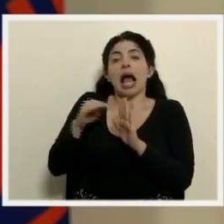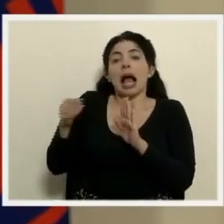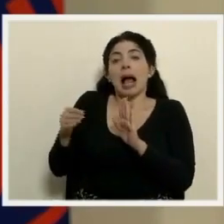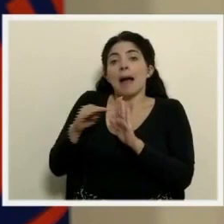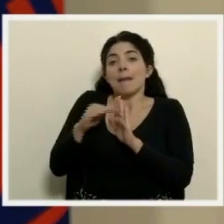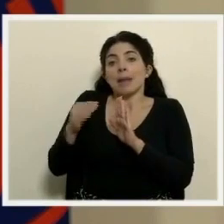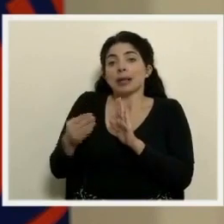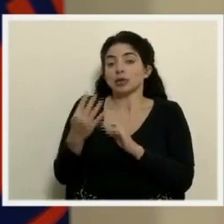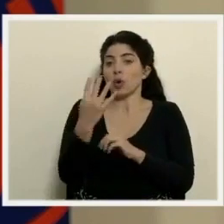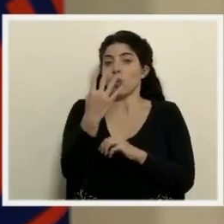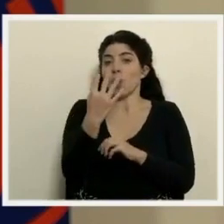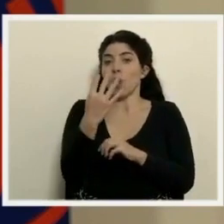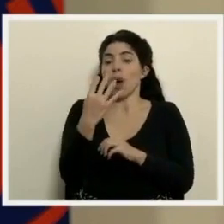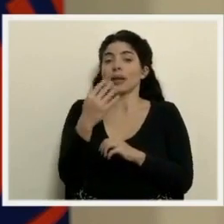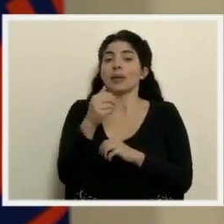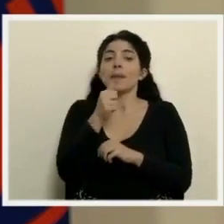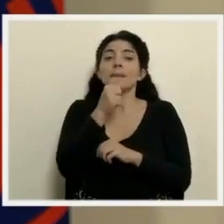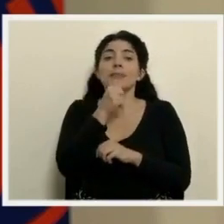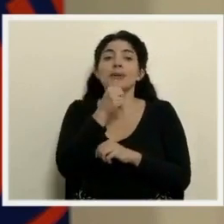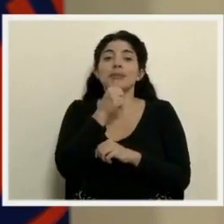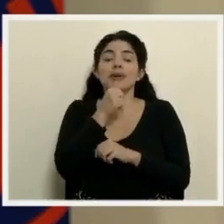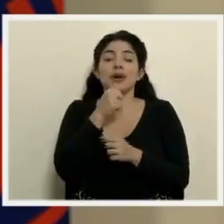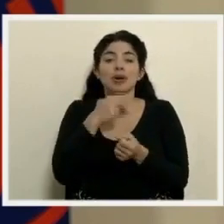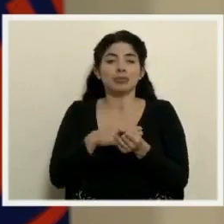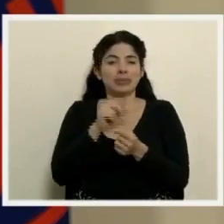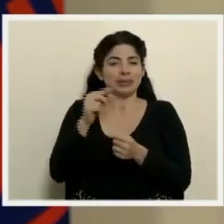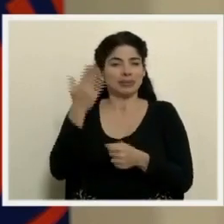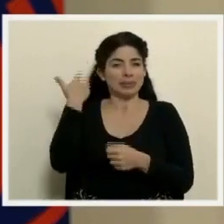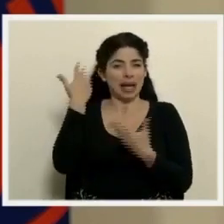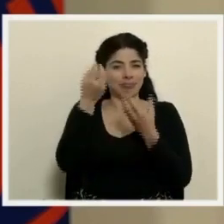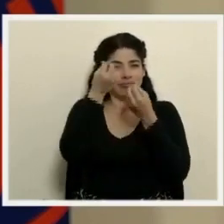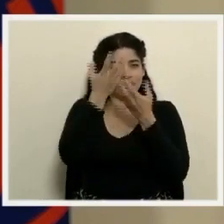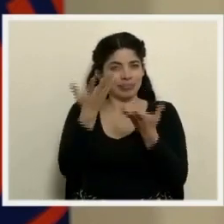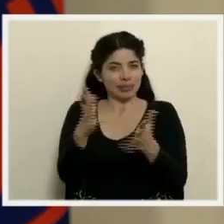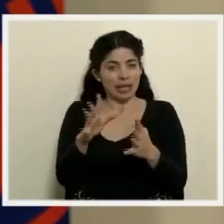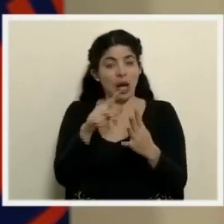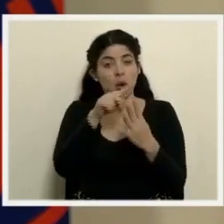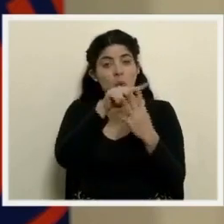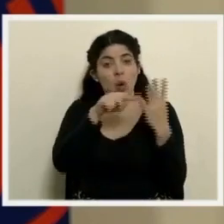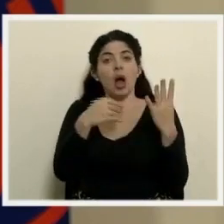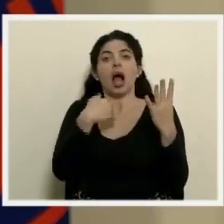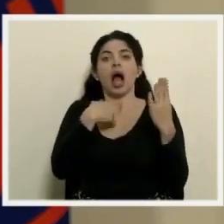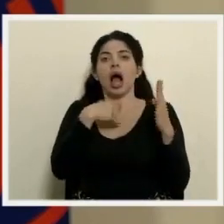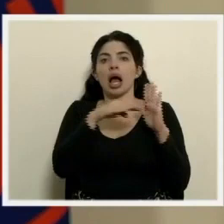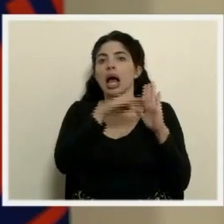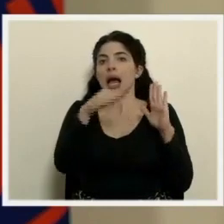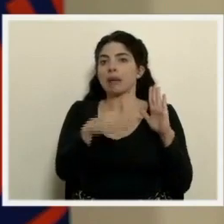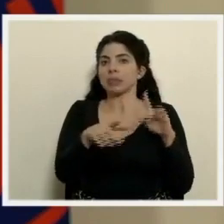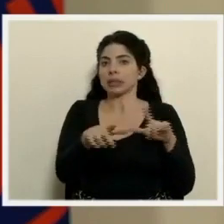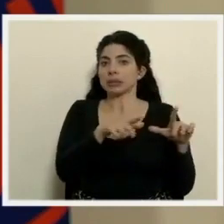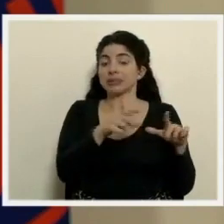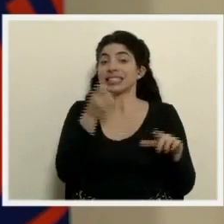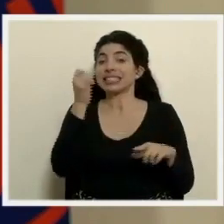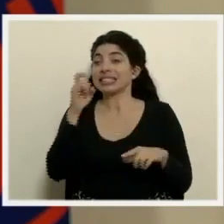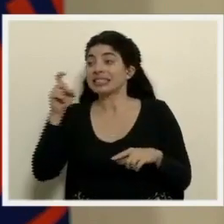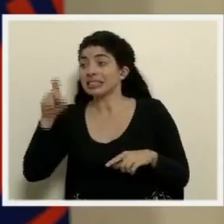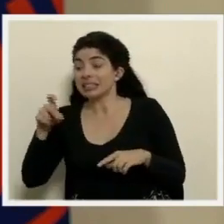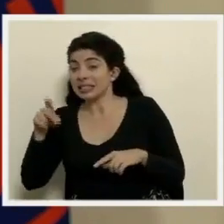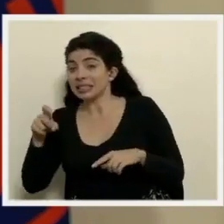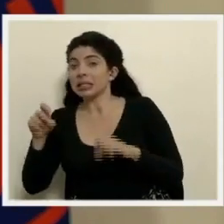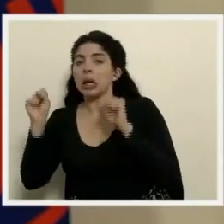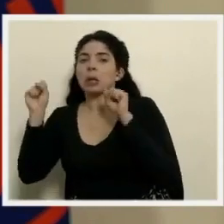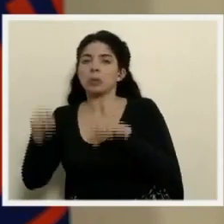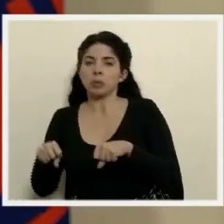de los cuatro centros privados que se han anunciado en semanas anteriores también, para que en caso necesario podamos recurrir